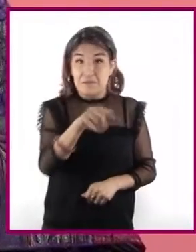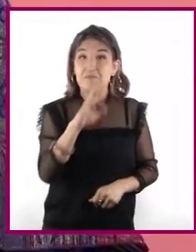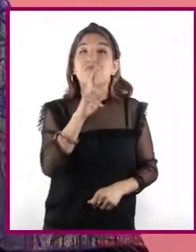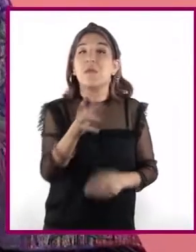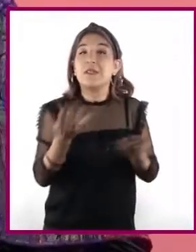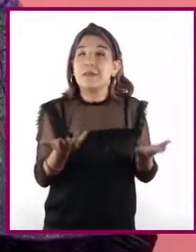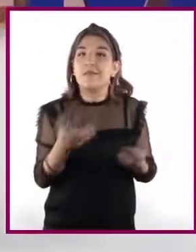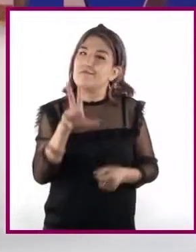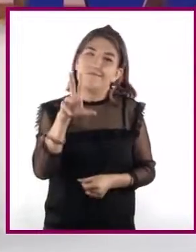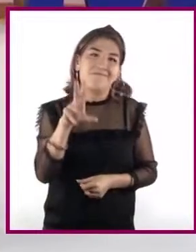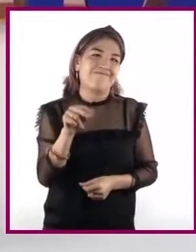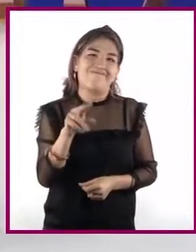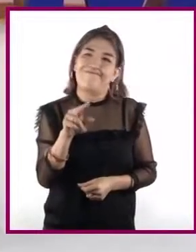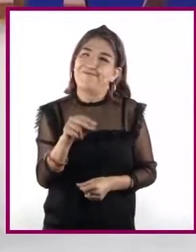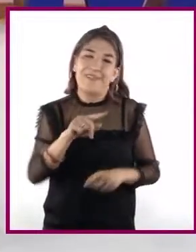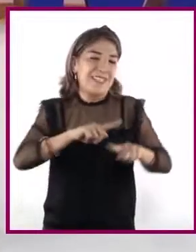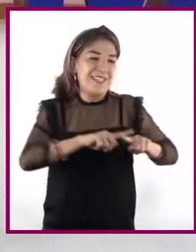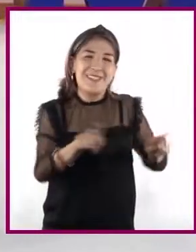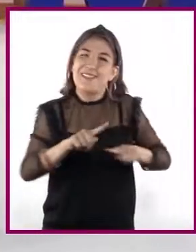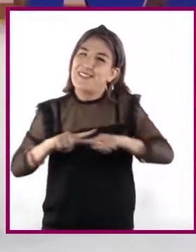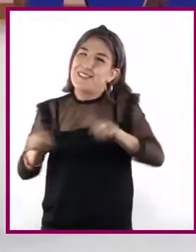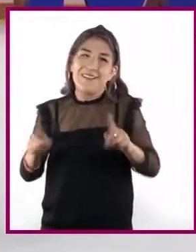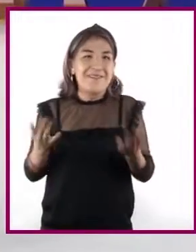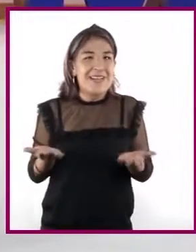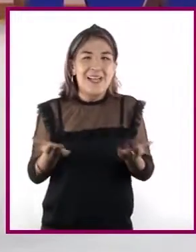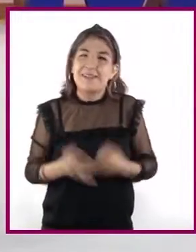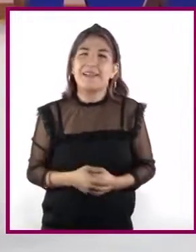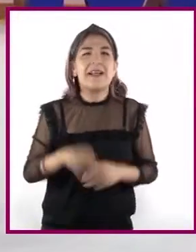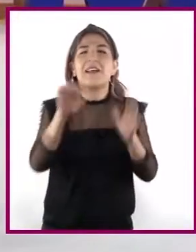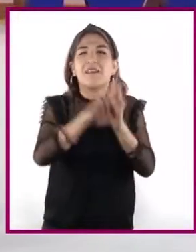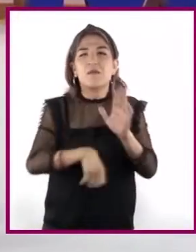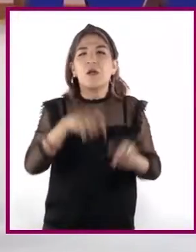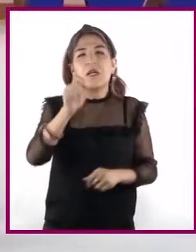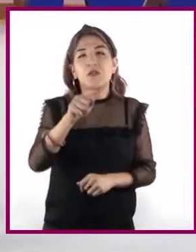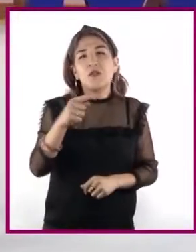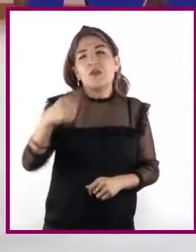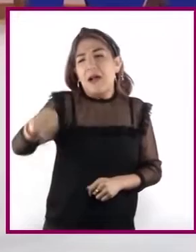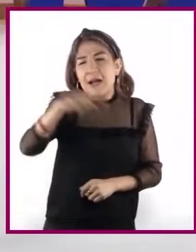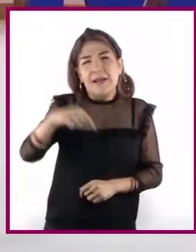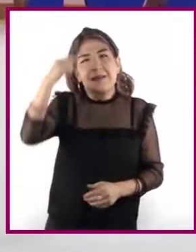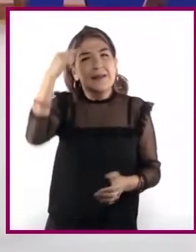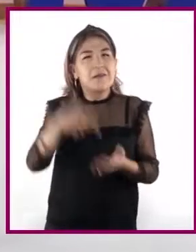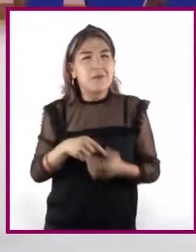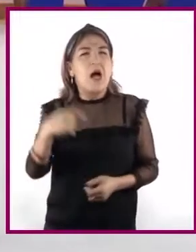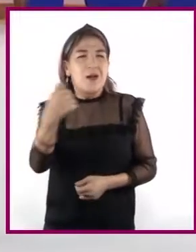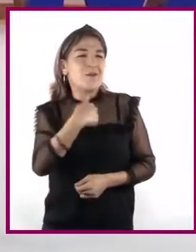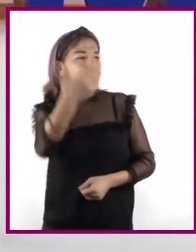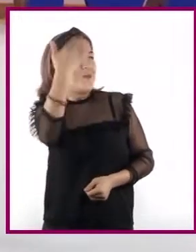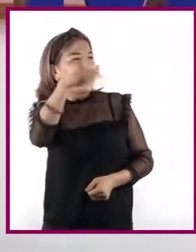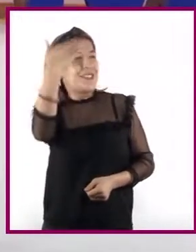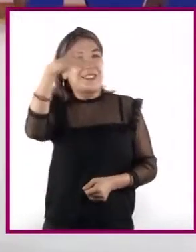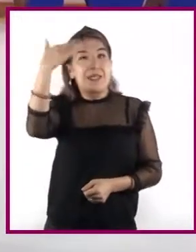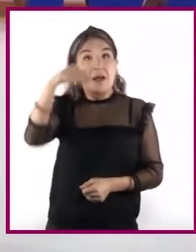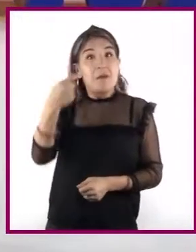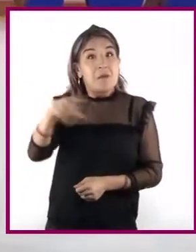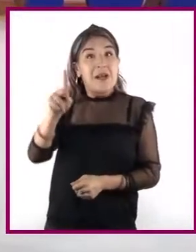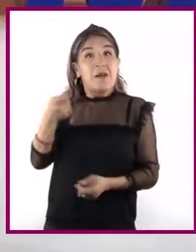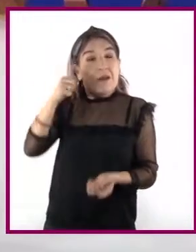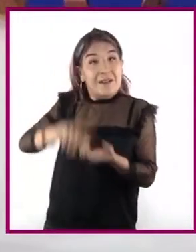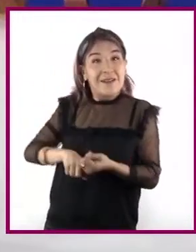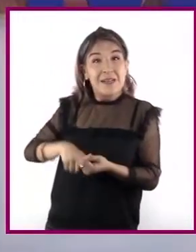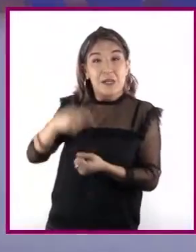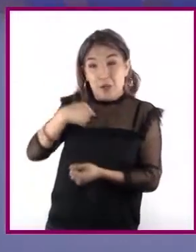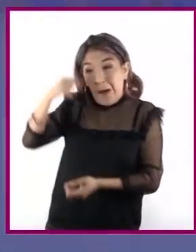Definitivamente no. Es cierto que uno cree en las cosas que sabe, pero la creencia no es